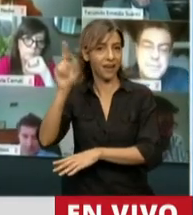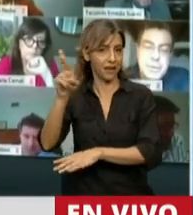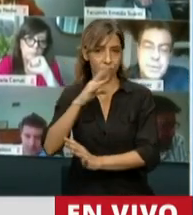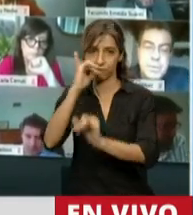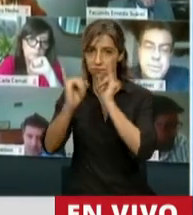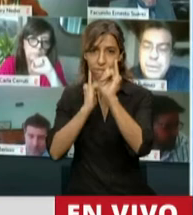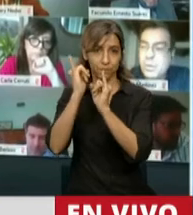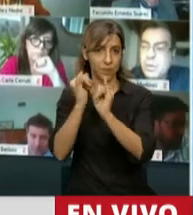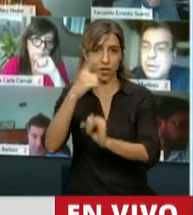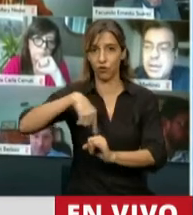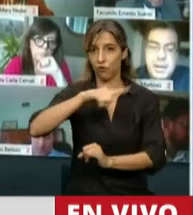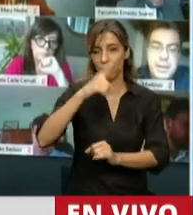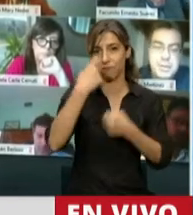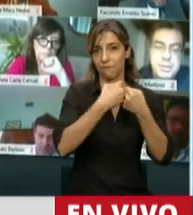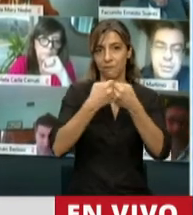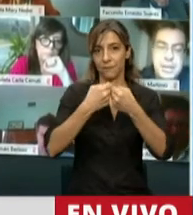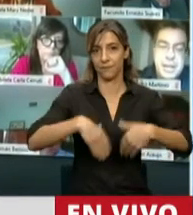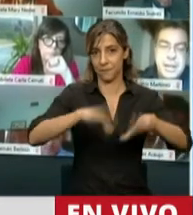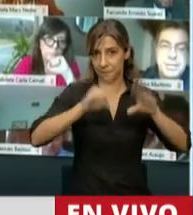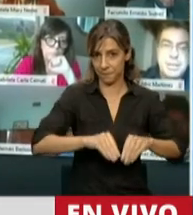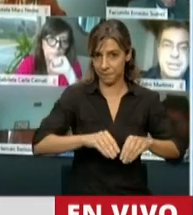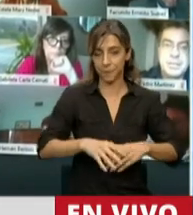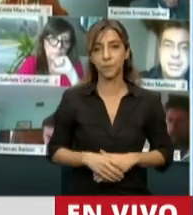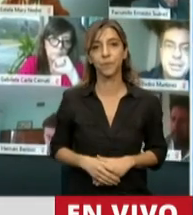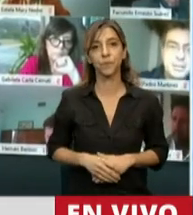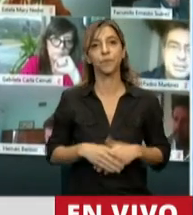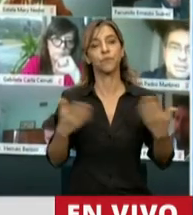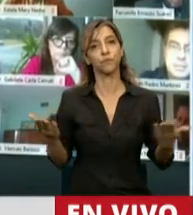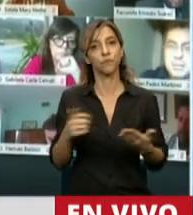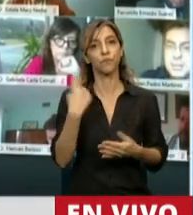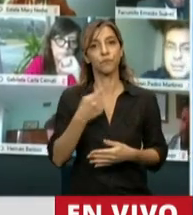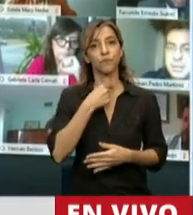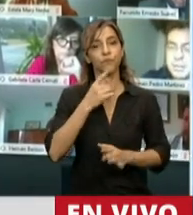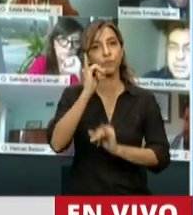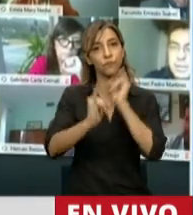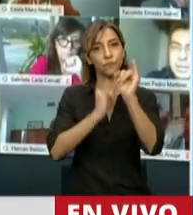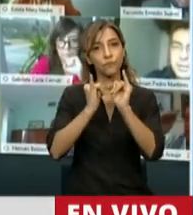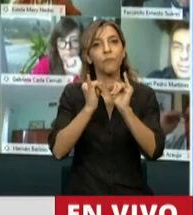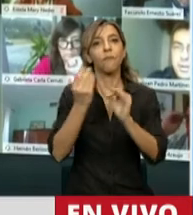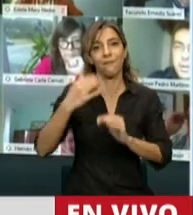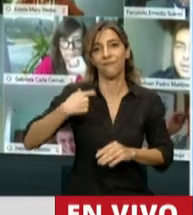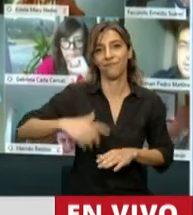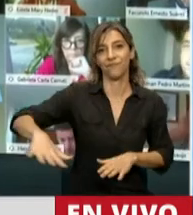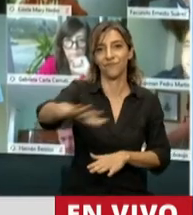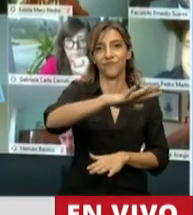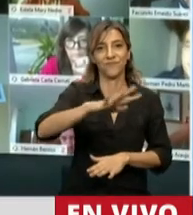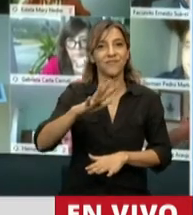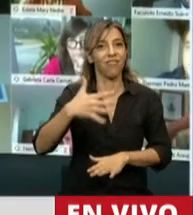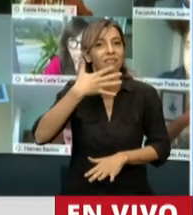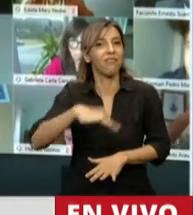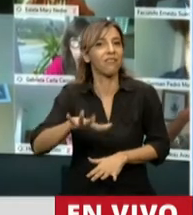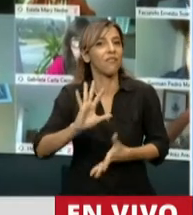nosotros queremos rescatar el mensaje que le damos a la sociedad y la importancia. Esta misma